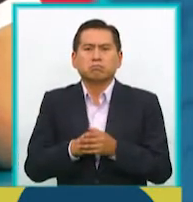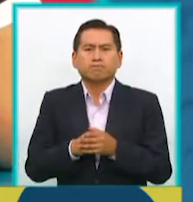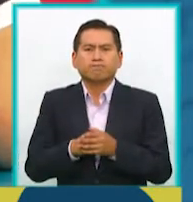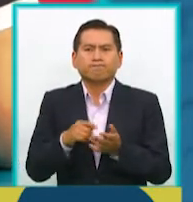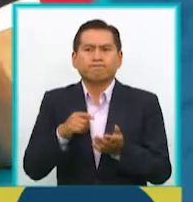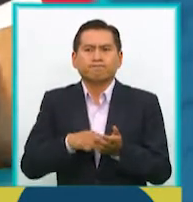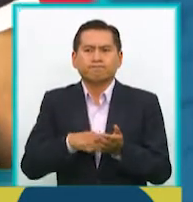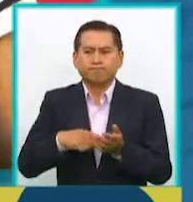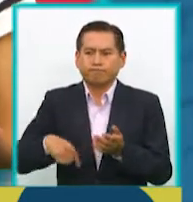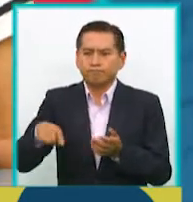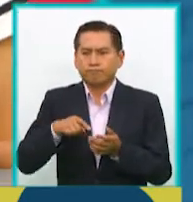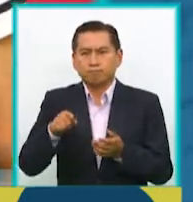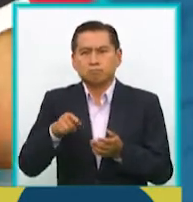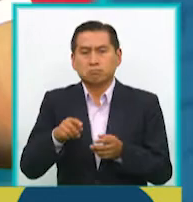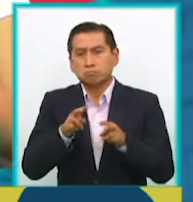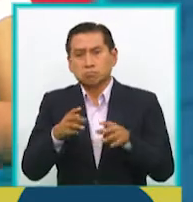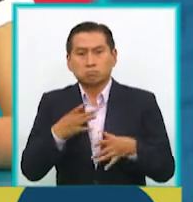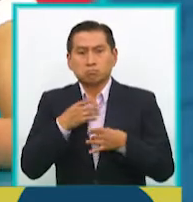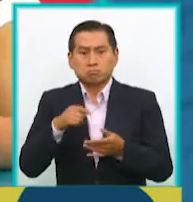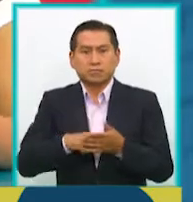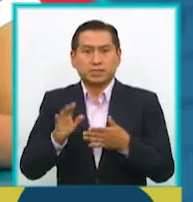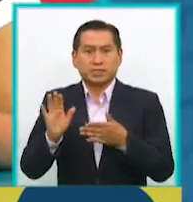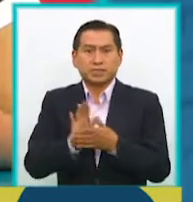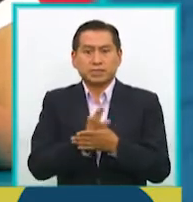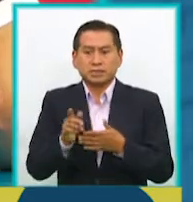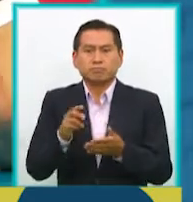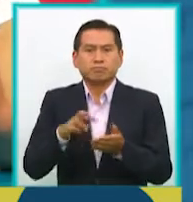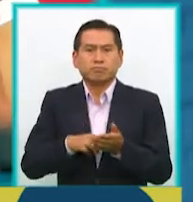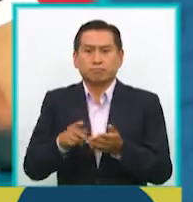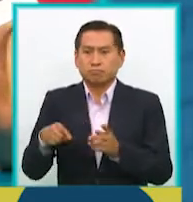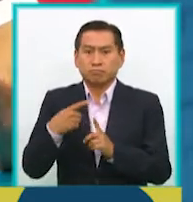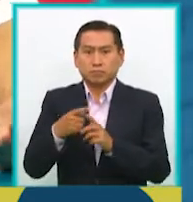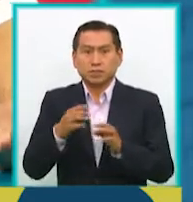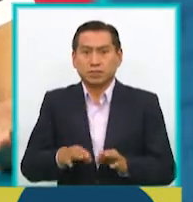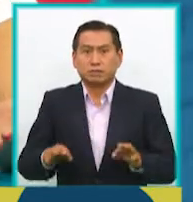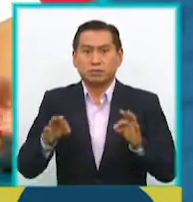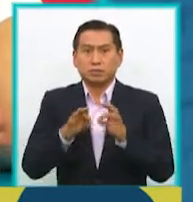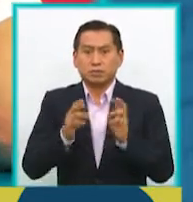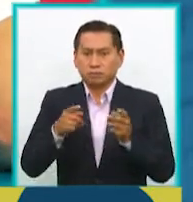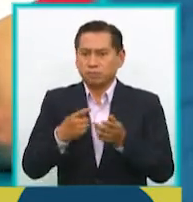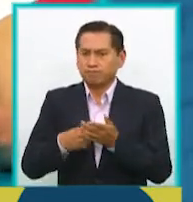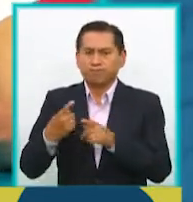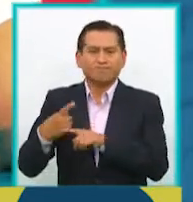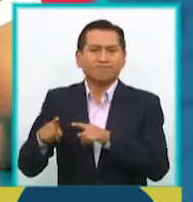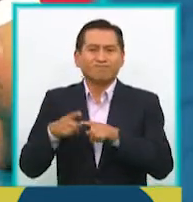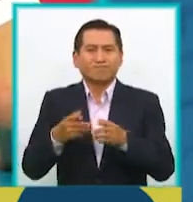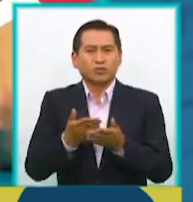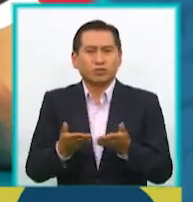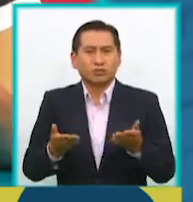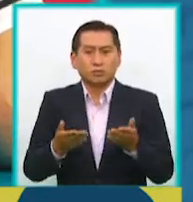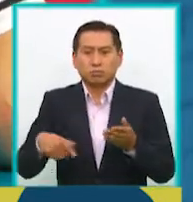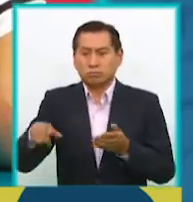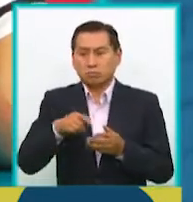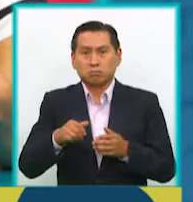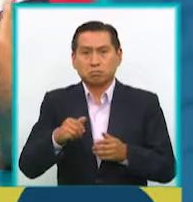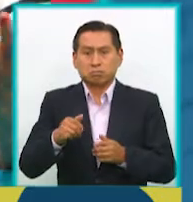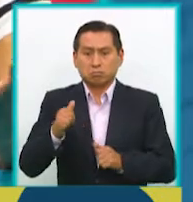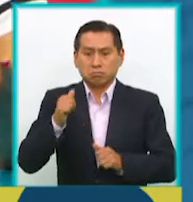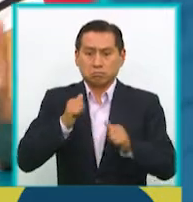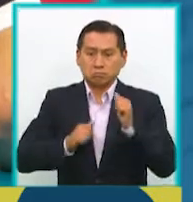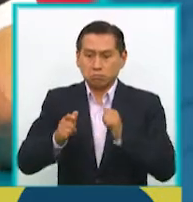lado tan interesante del cine que resalta a través de lo polisémico, es decir, obras que dejan